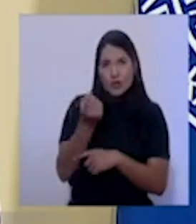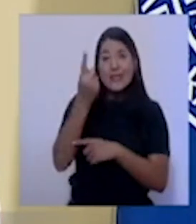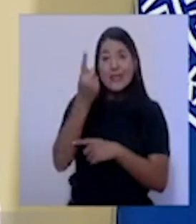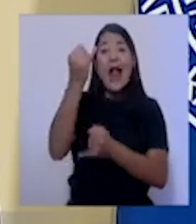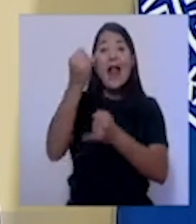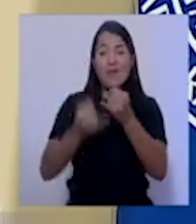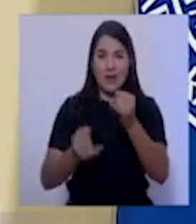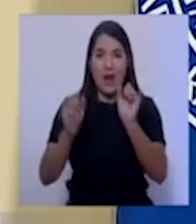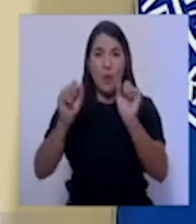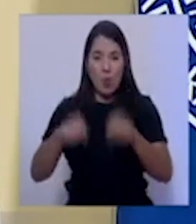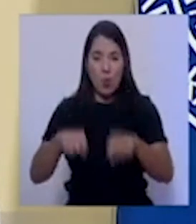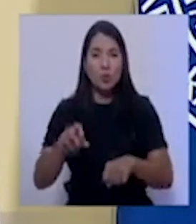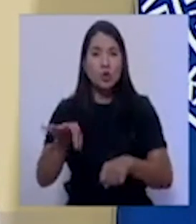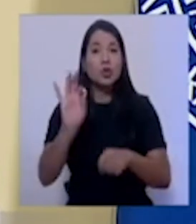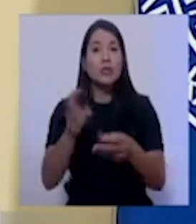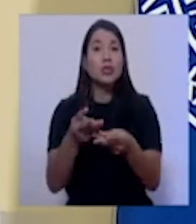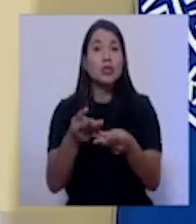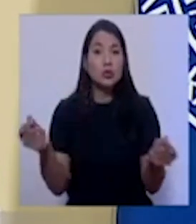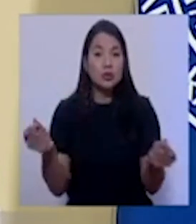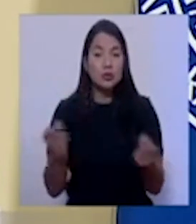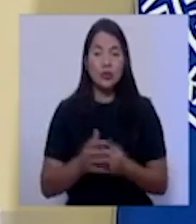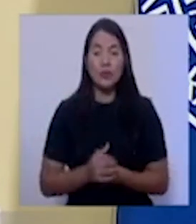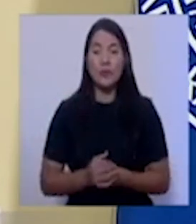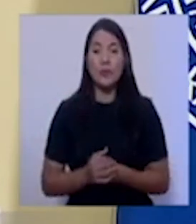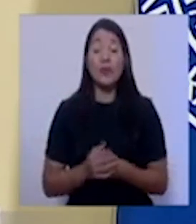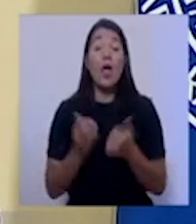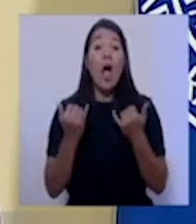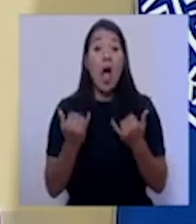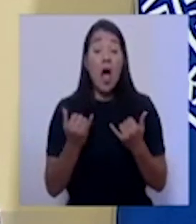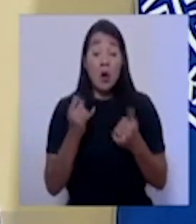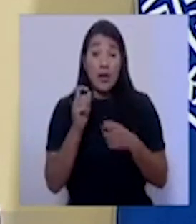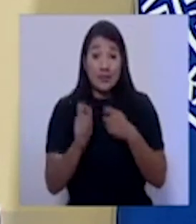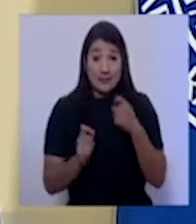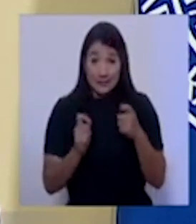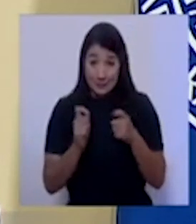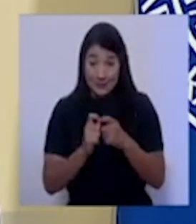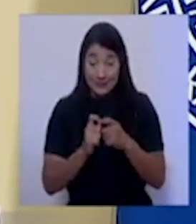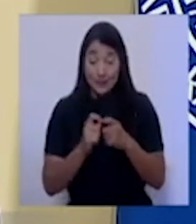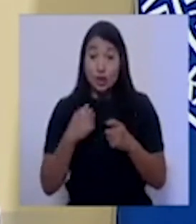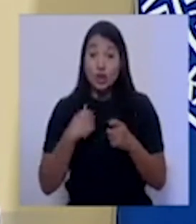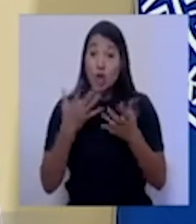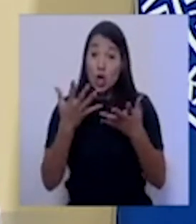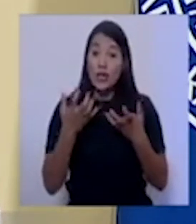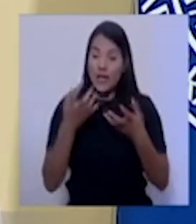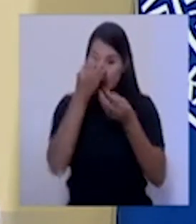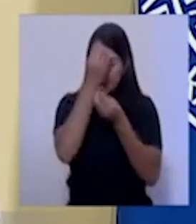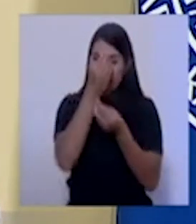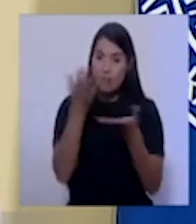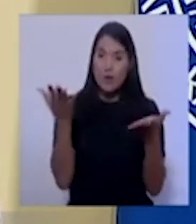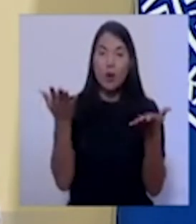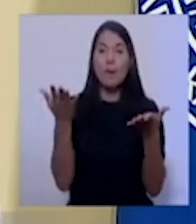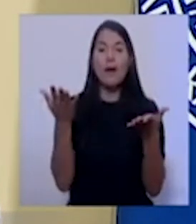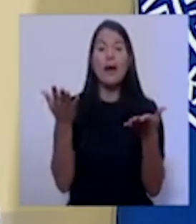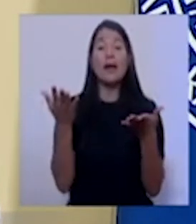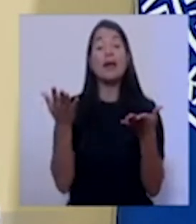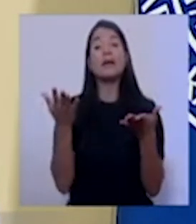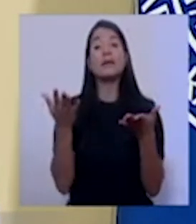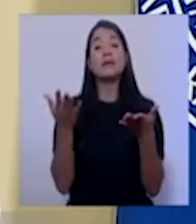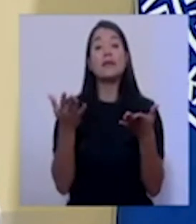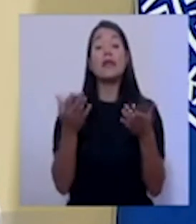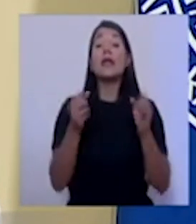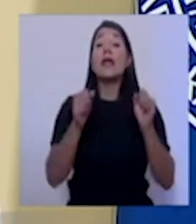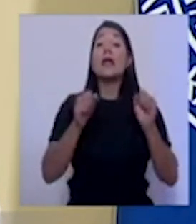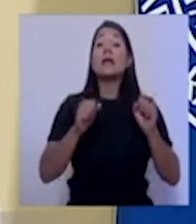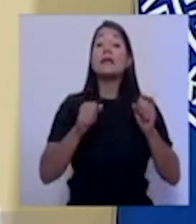túnel que estamos viviendo. En particular, quisiera informar en primera instancia sobre la apertura